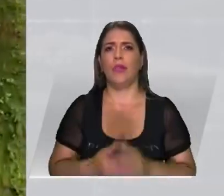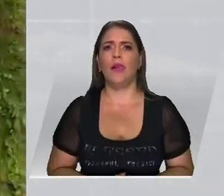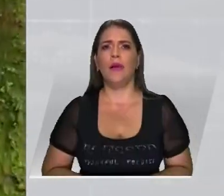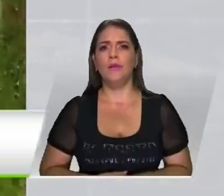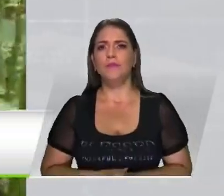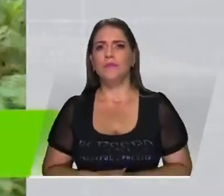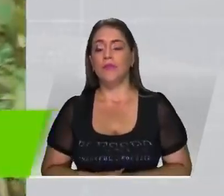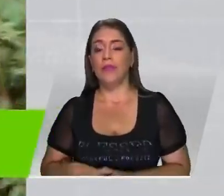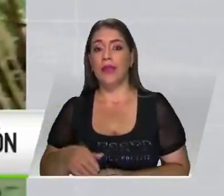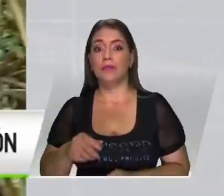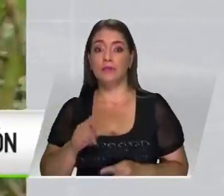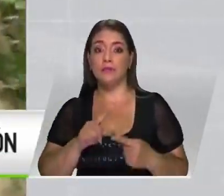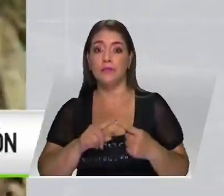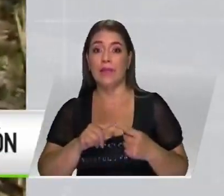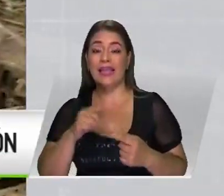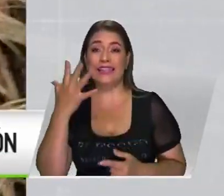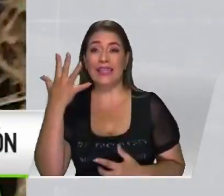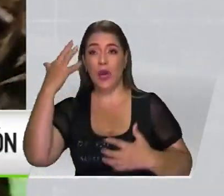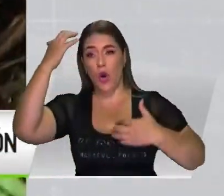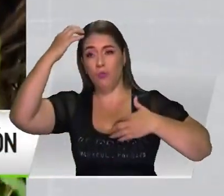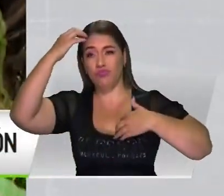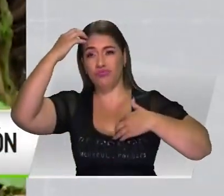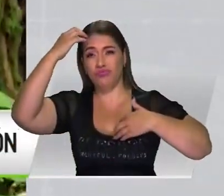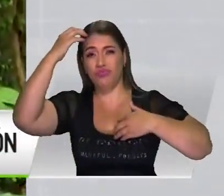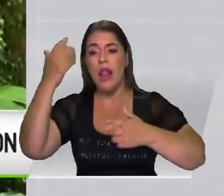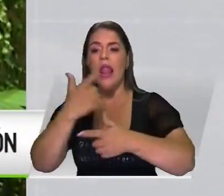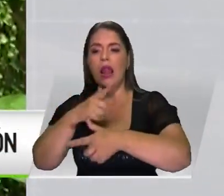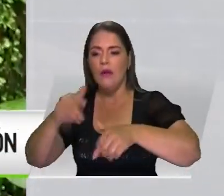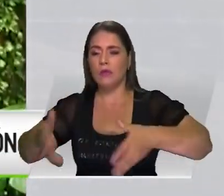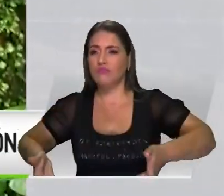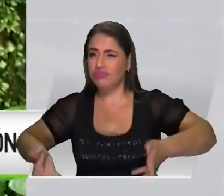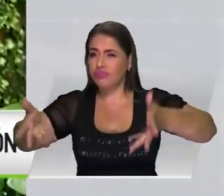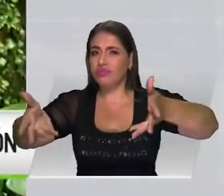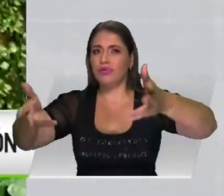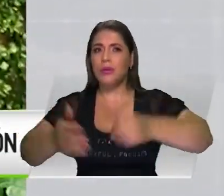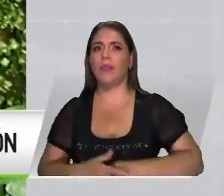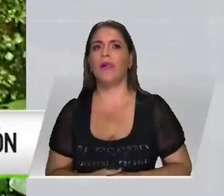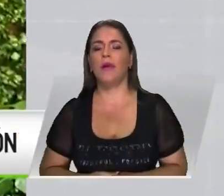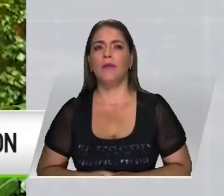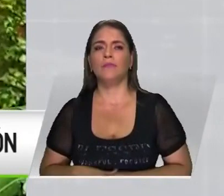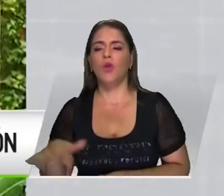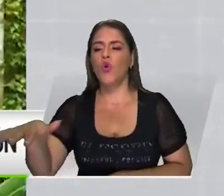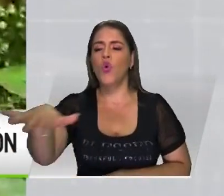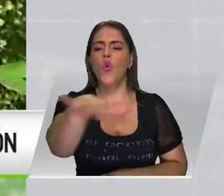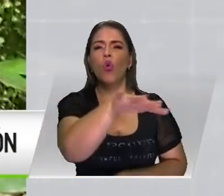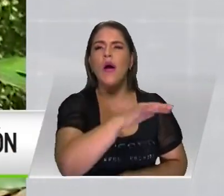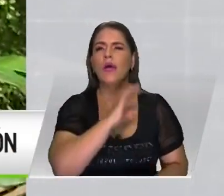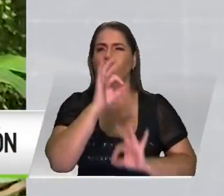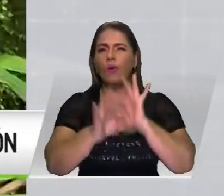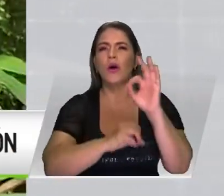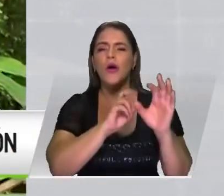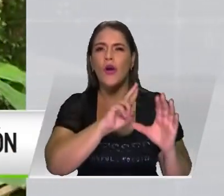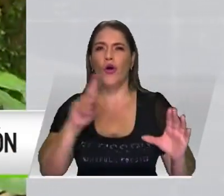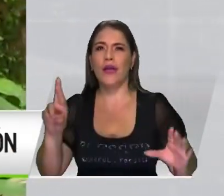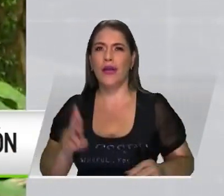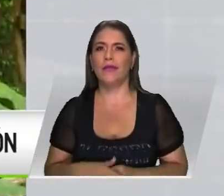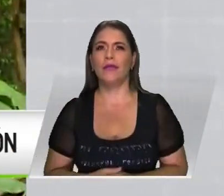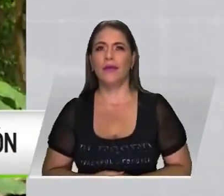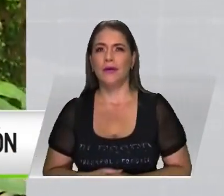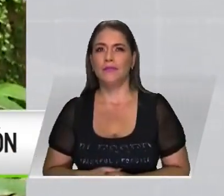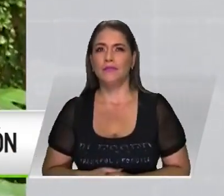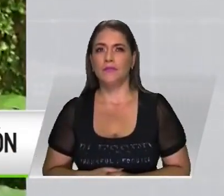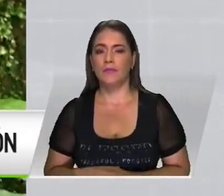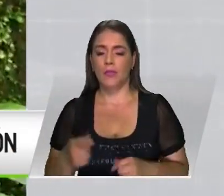Estos cinco monos fueron liberados por los expertos veterinarios en un área protegida en el Oriente Antioqueño, donde